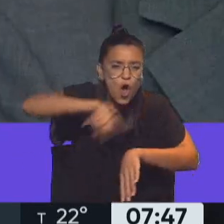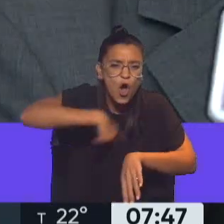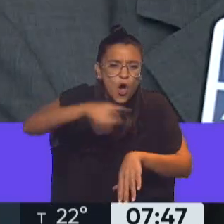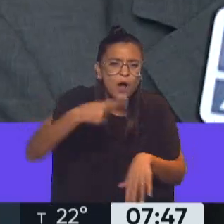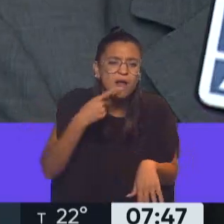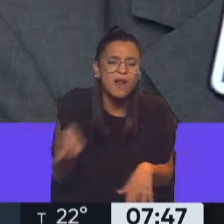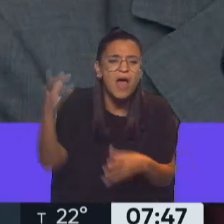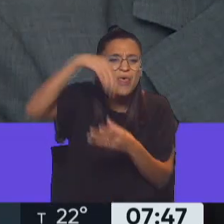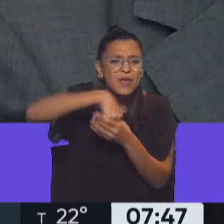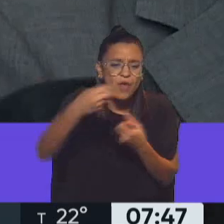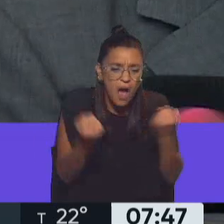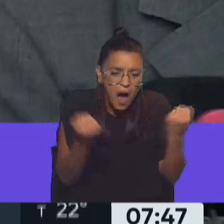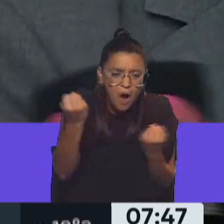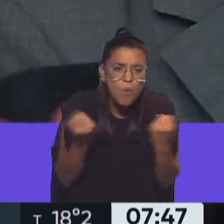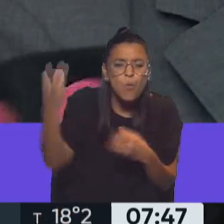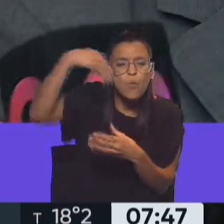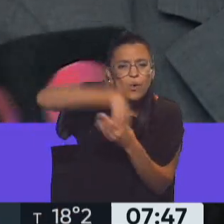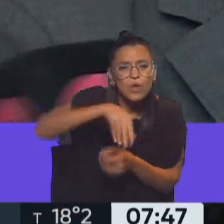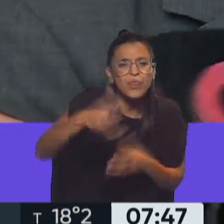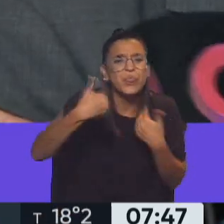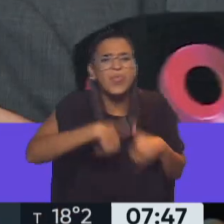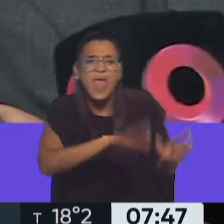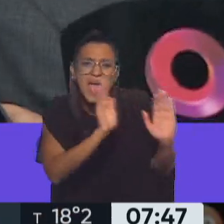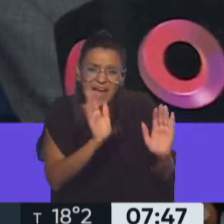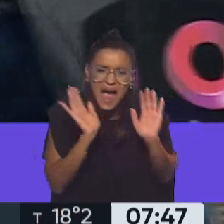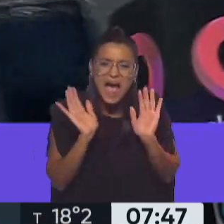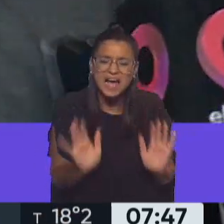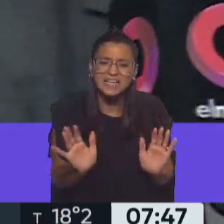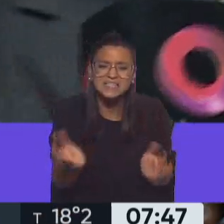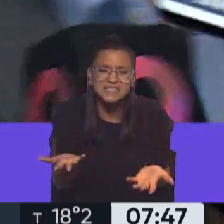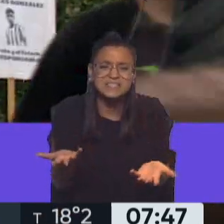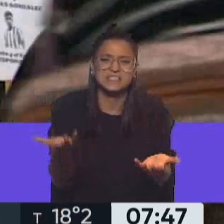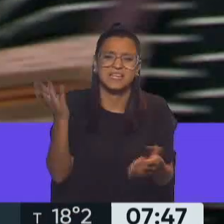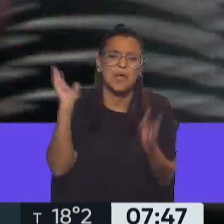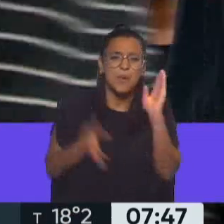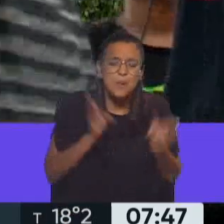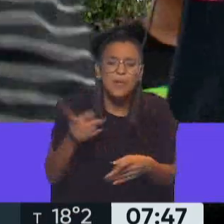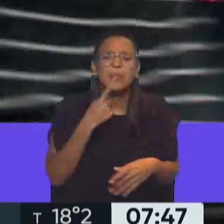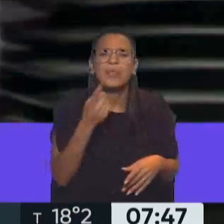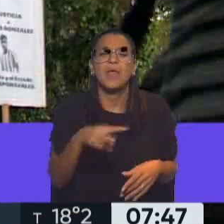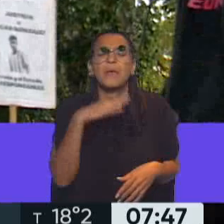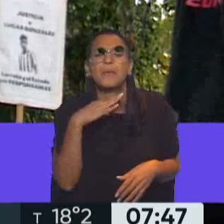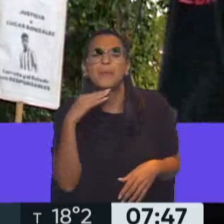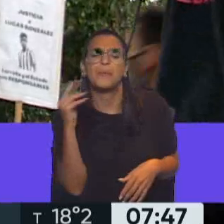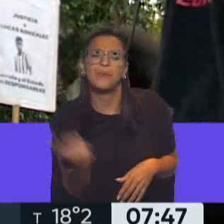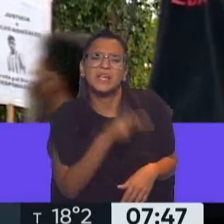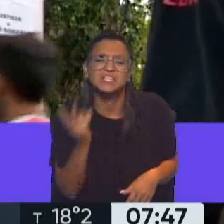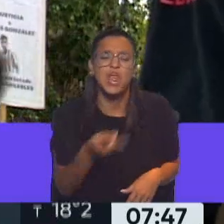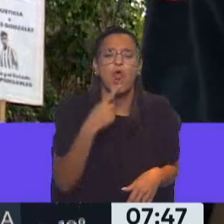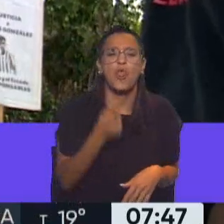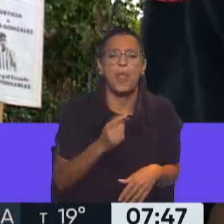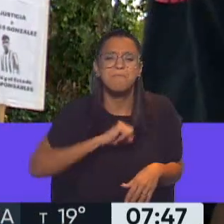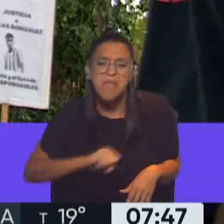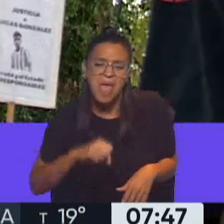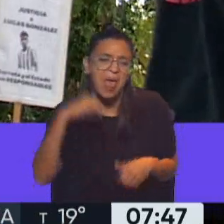que está dentro de un auto durante horas, los de San Juan, que les hagan las desaciones diciéndole picheritos de mierda, racismo